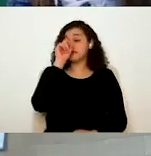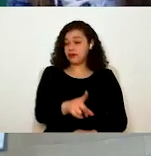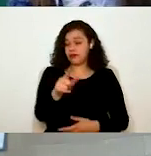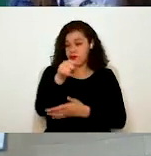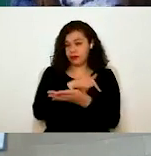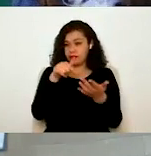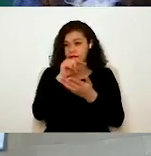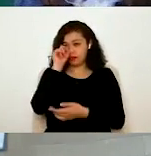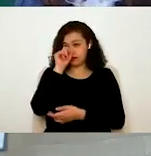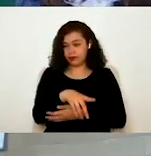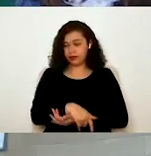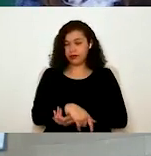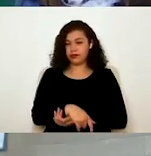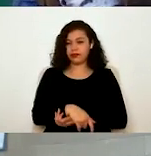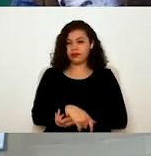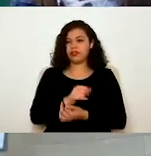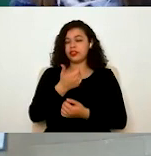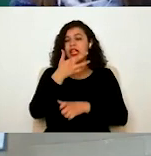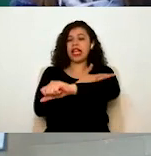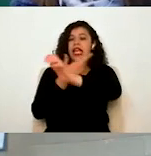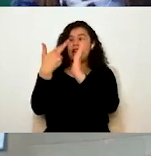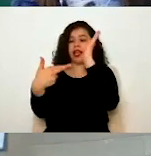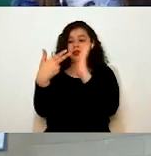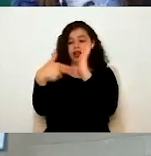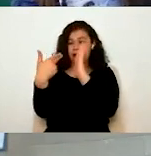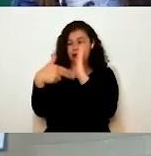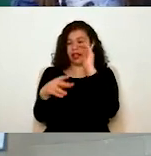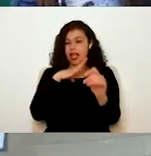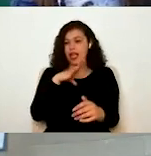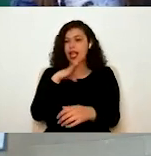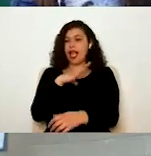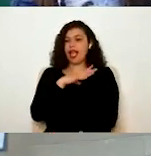otra herramienta que tenemos es el de preguntas frecuentes.